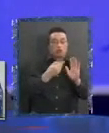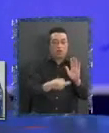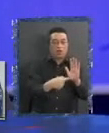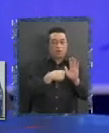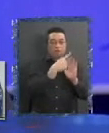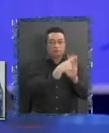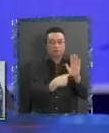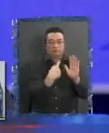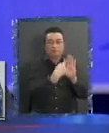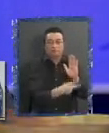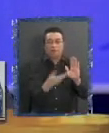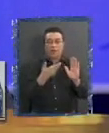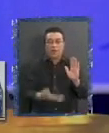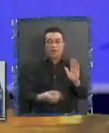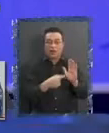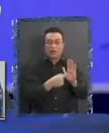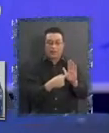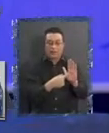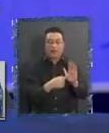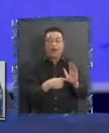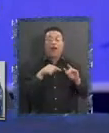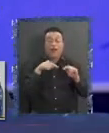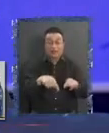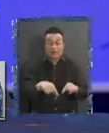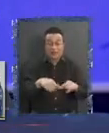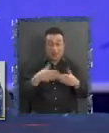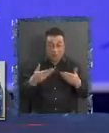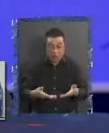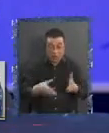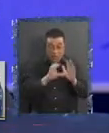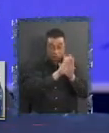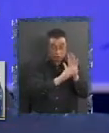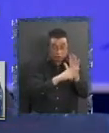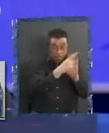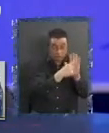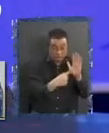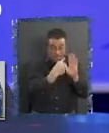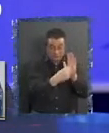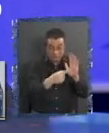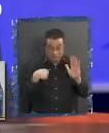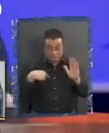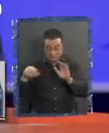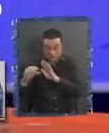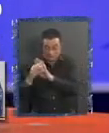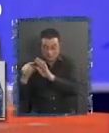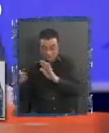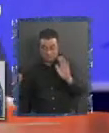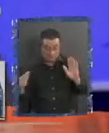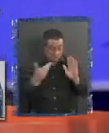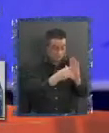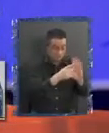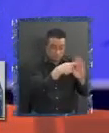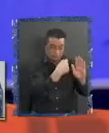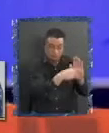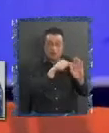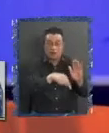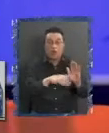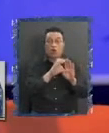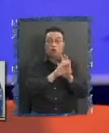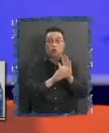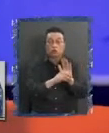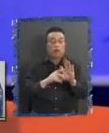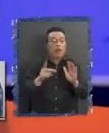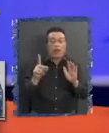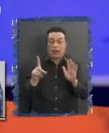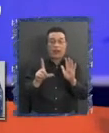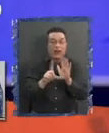porque esa disposición que deroga la constitución vigente se hace cargo que esta constitución es un decreto de ley fundamental de